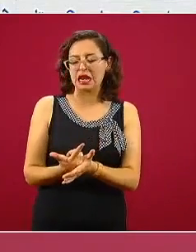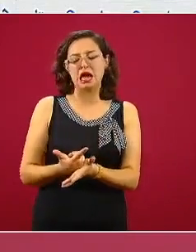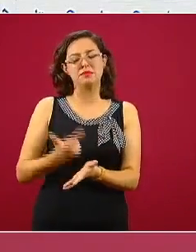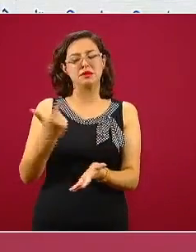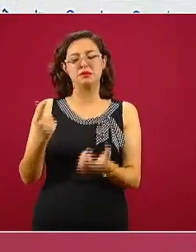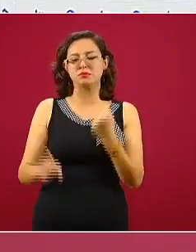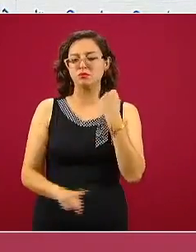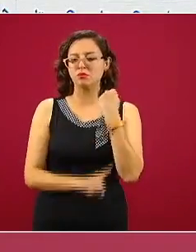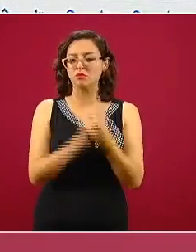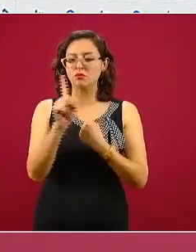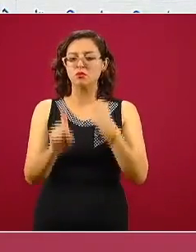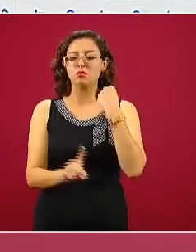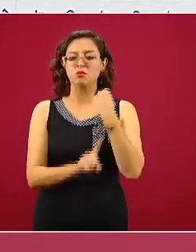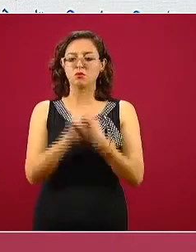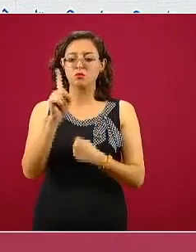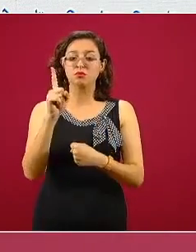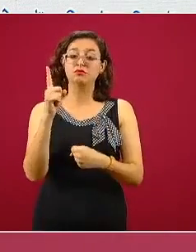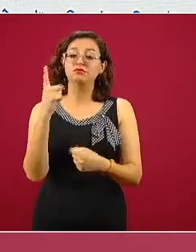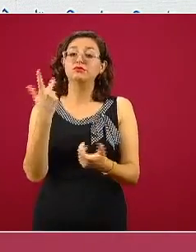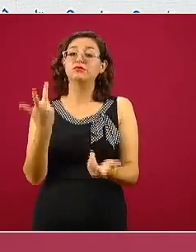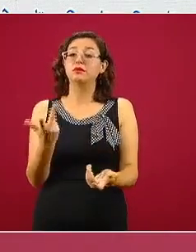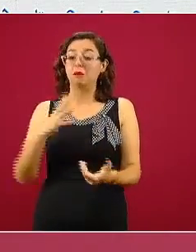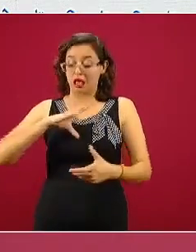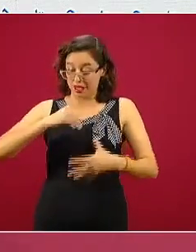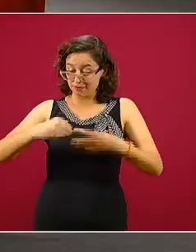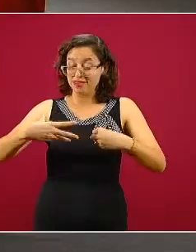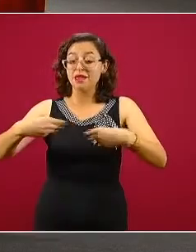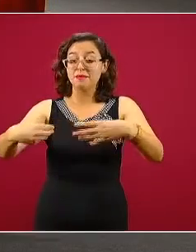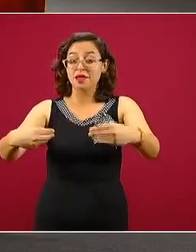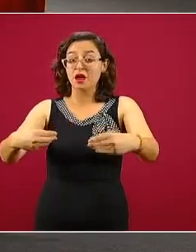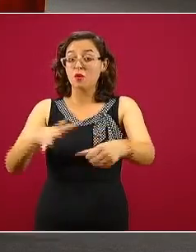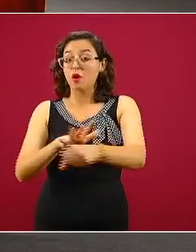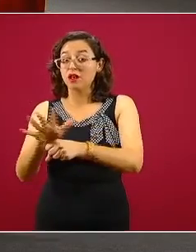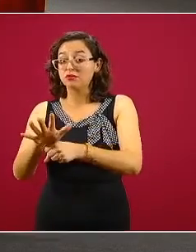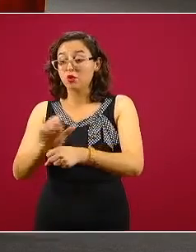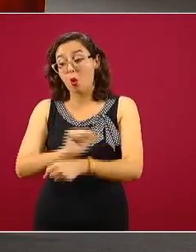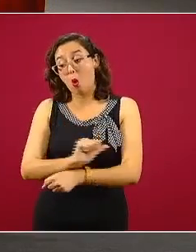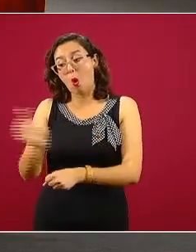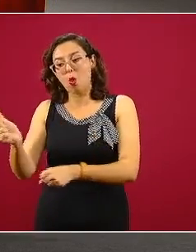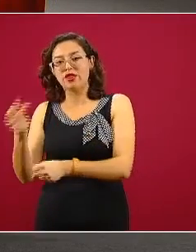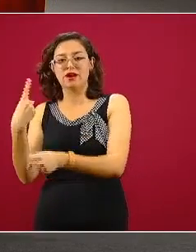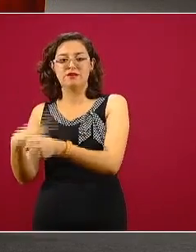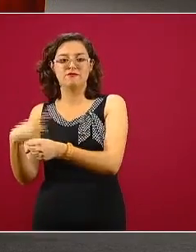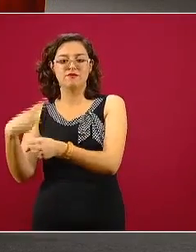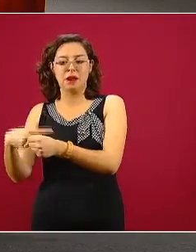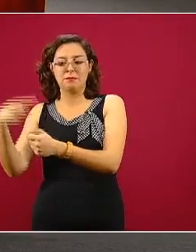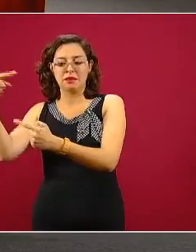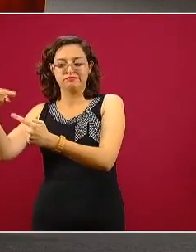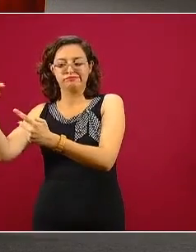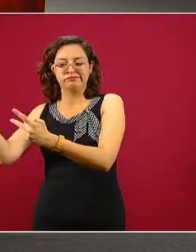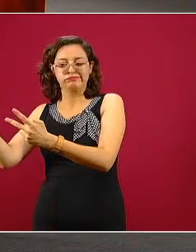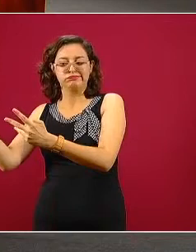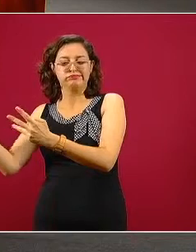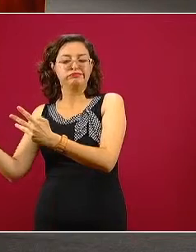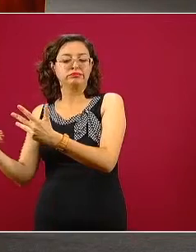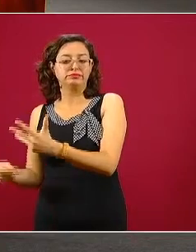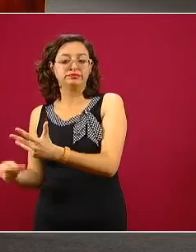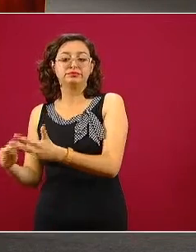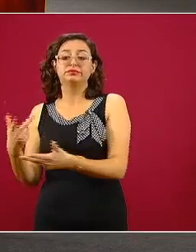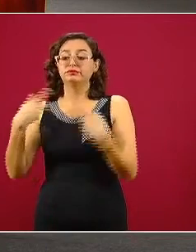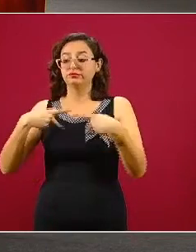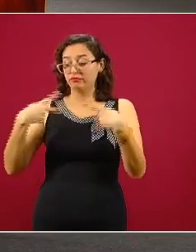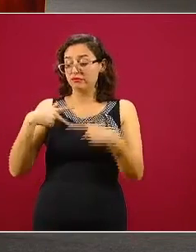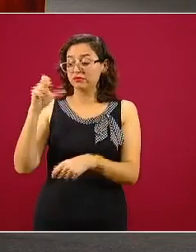epidemia de enfermedades crónicas, lo que lleva a que personas menores de 60 años